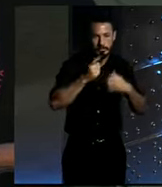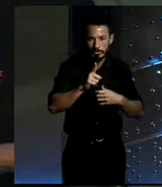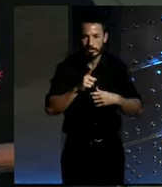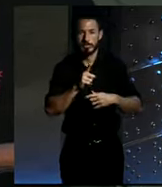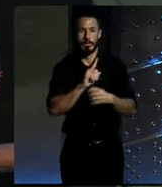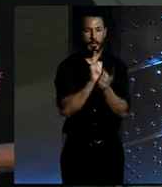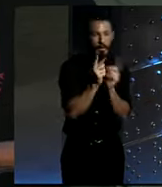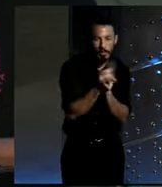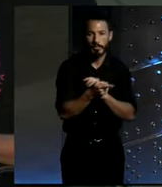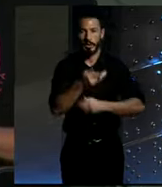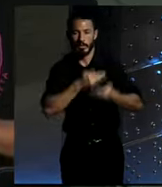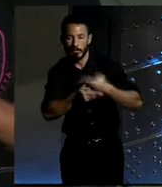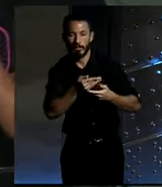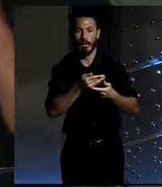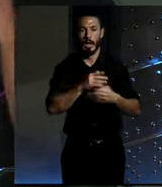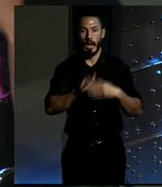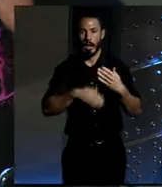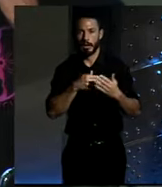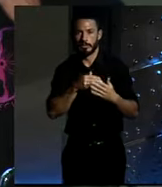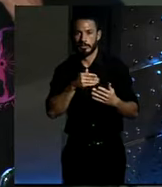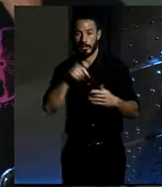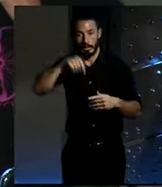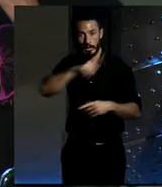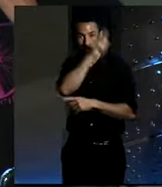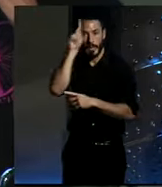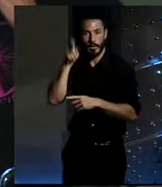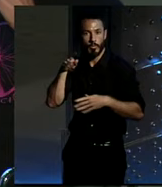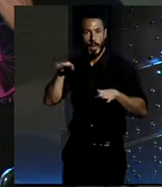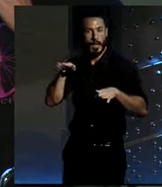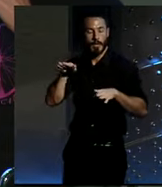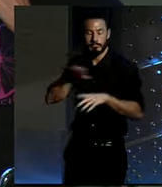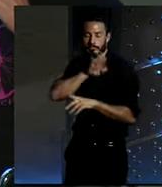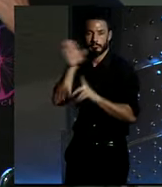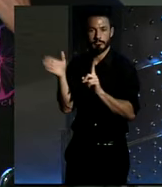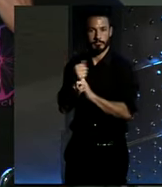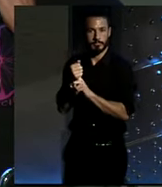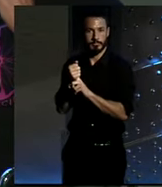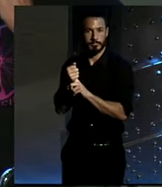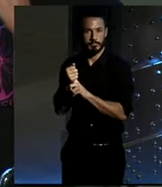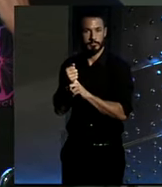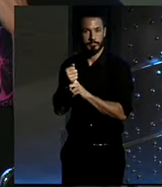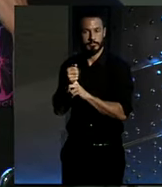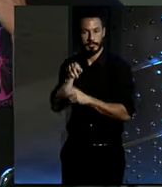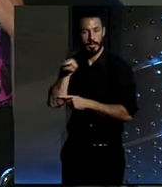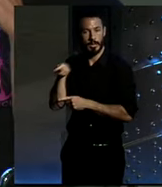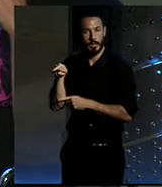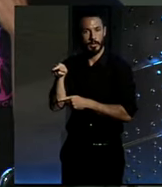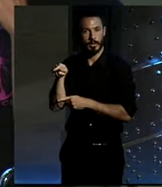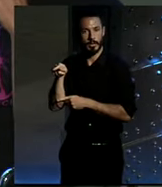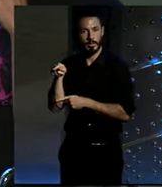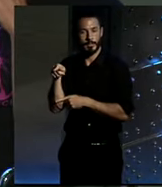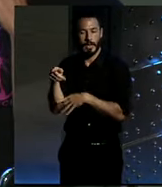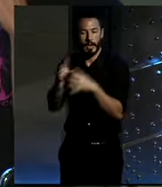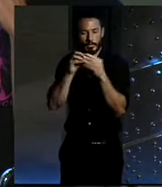cámbiamelo. Pero hasta que encontramos a un ángel aquí en Madrid que nos ha hecho bastantes